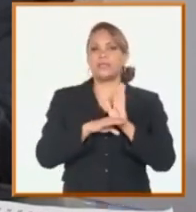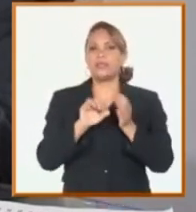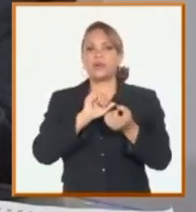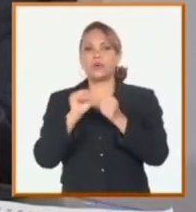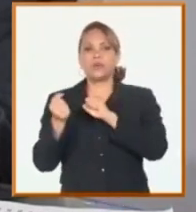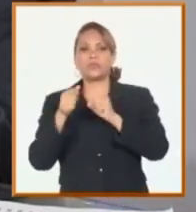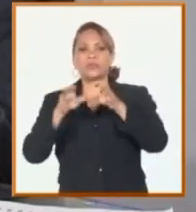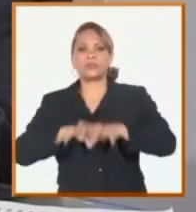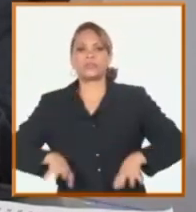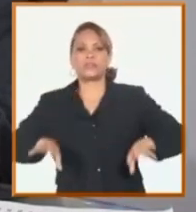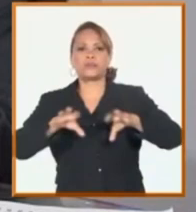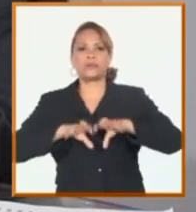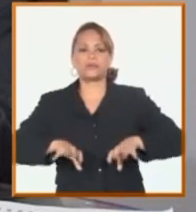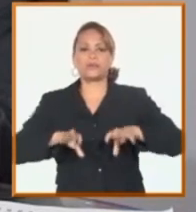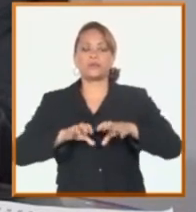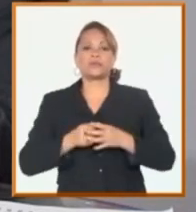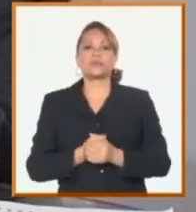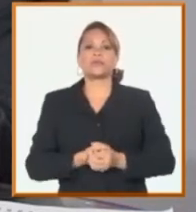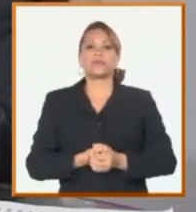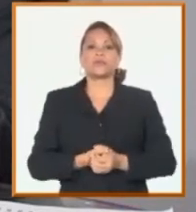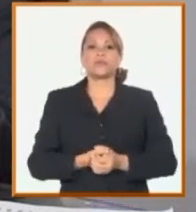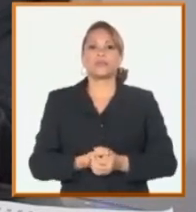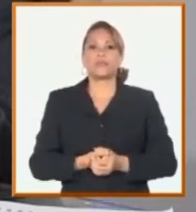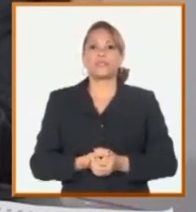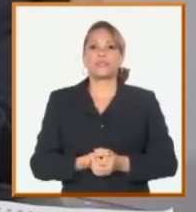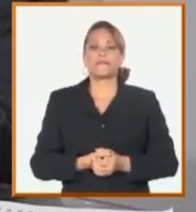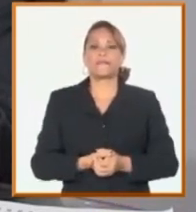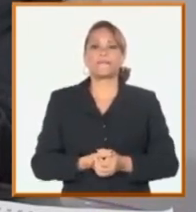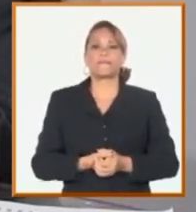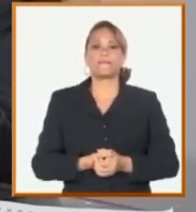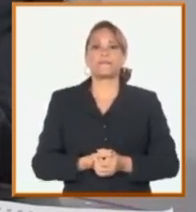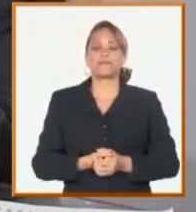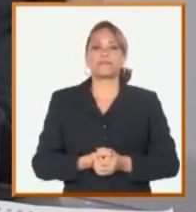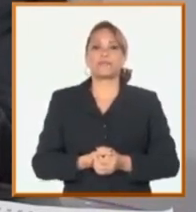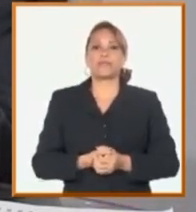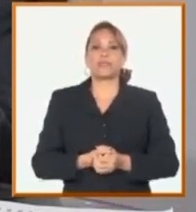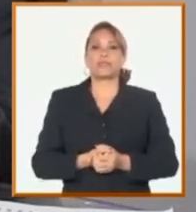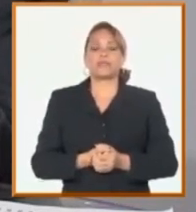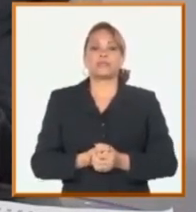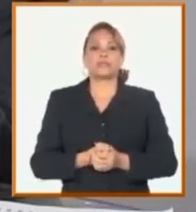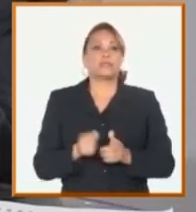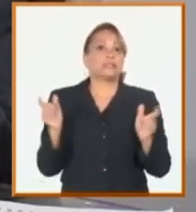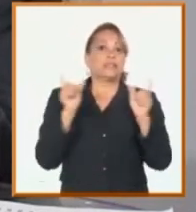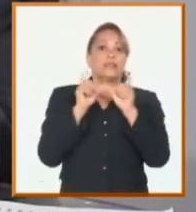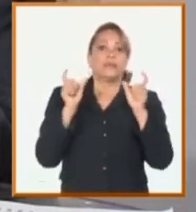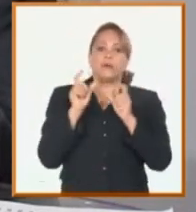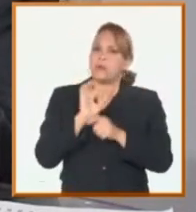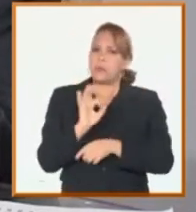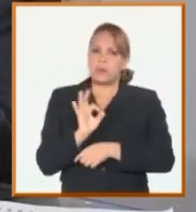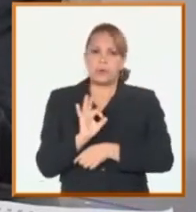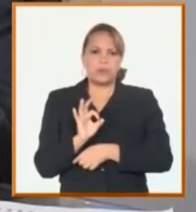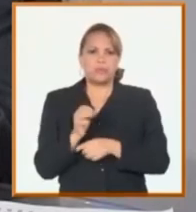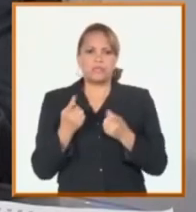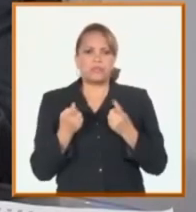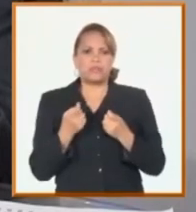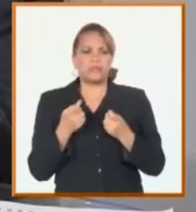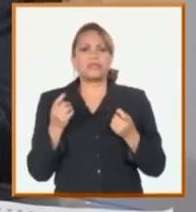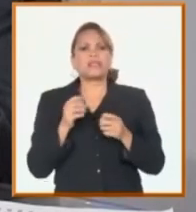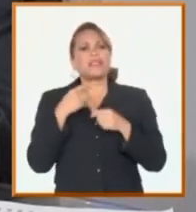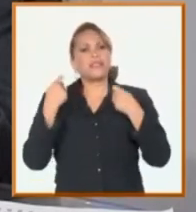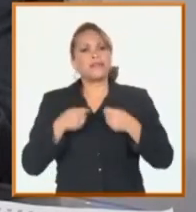contexto actual, sin ningún tipo de alarmismo, sin ningún tipo de alarmismo, sin ningún desánimo,